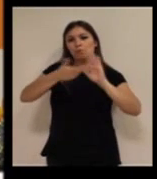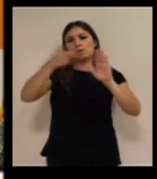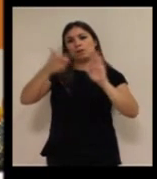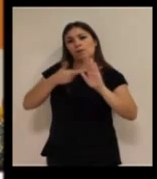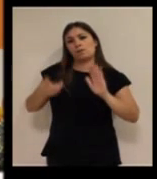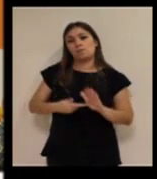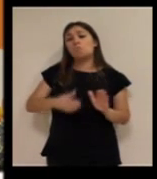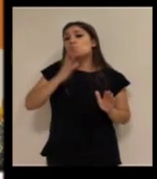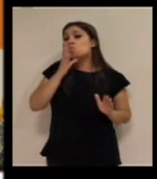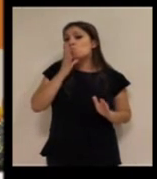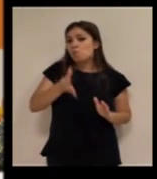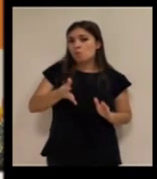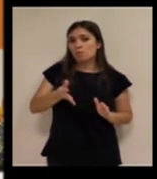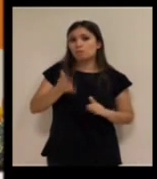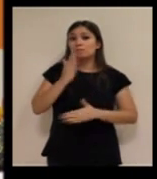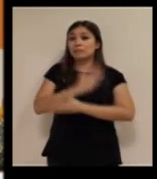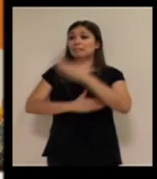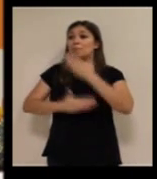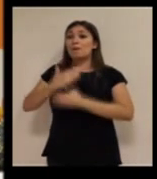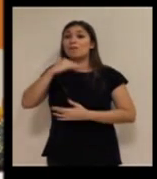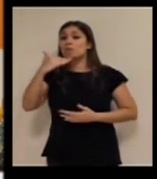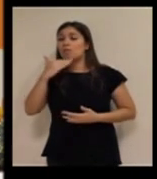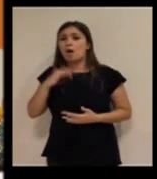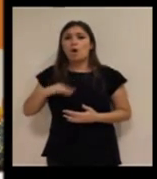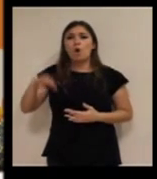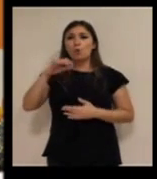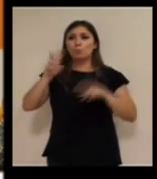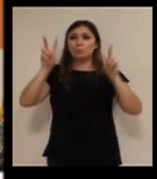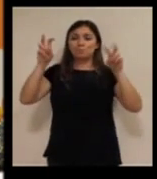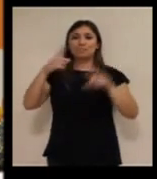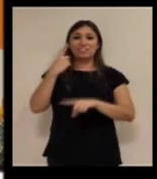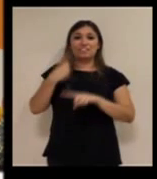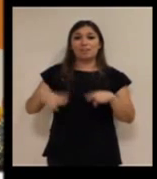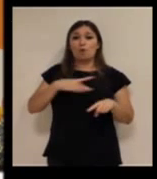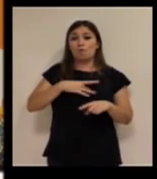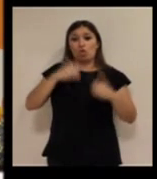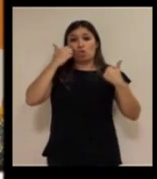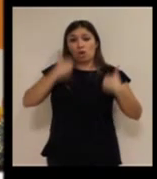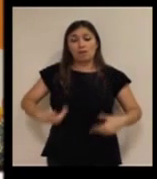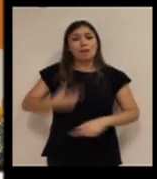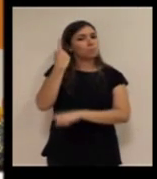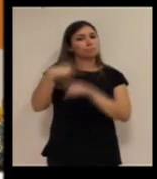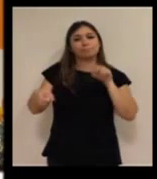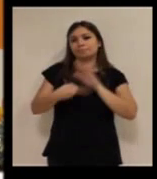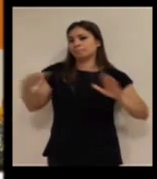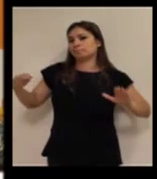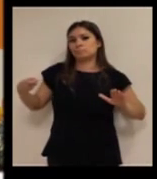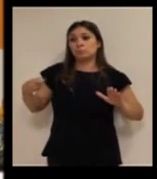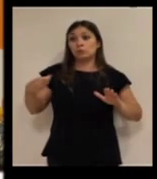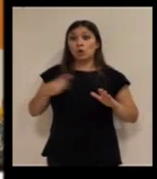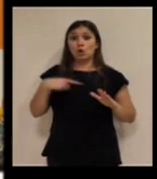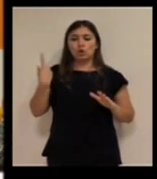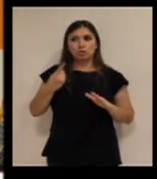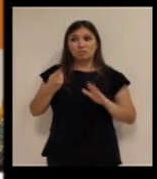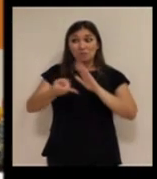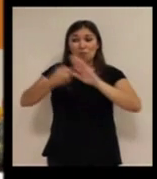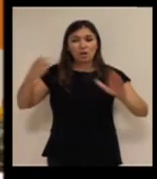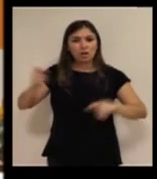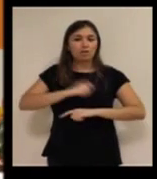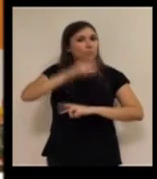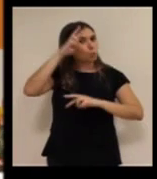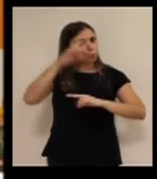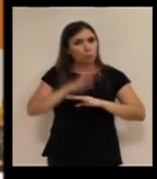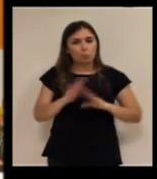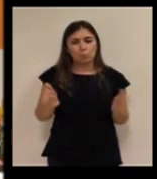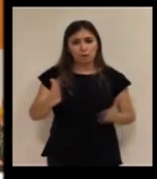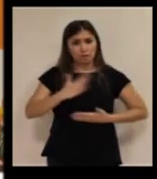alguna discapacidad o alguna diferencia funcional. Y para nosotros ha sido una preocupación, yo creo que